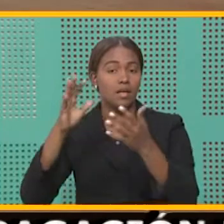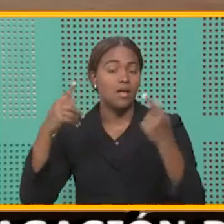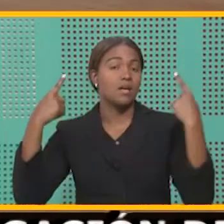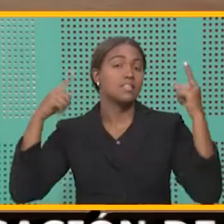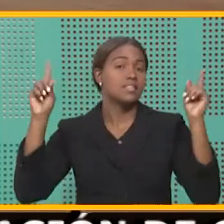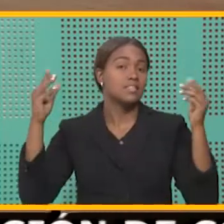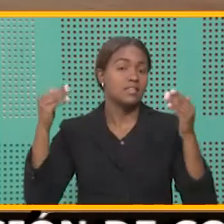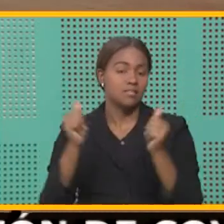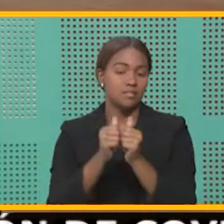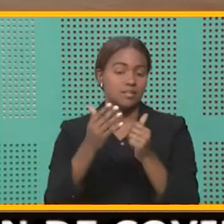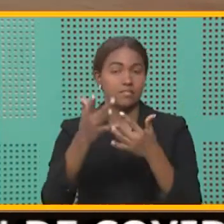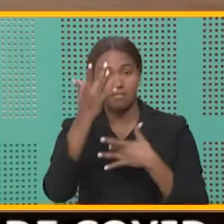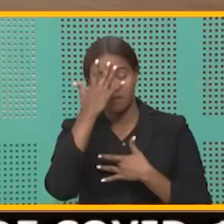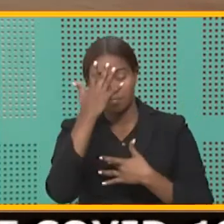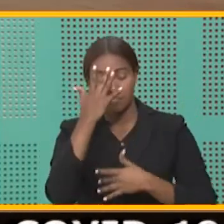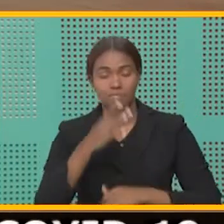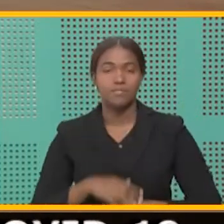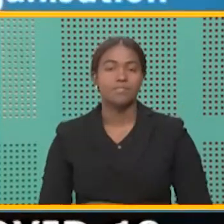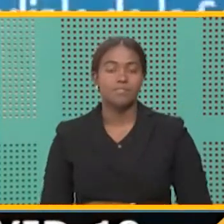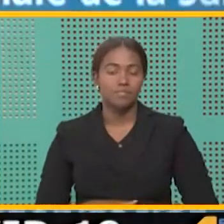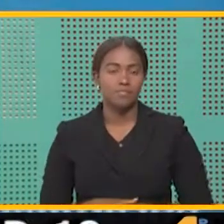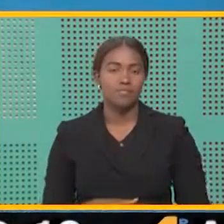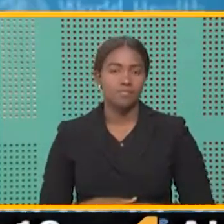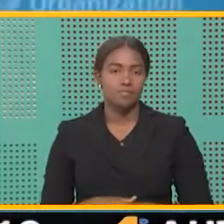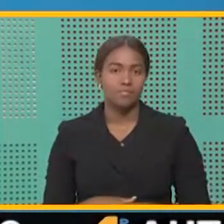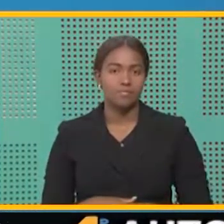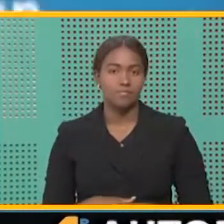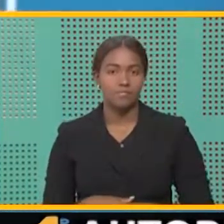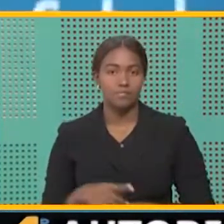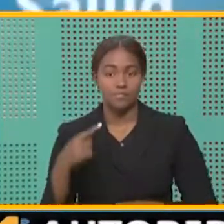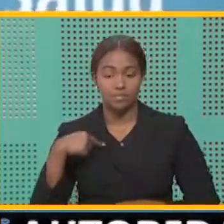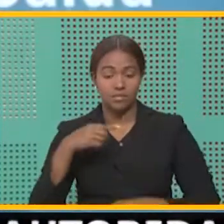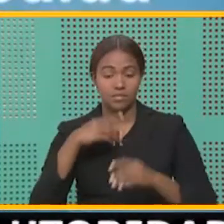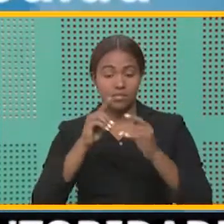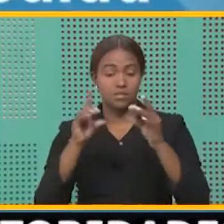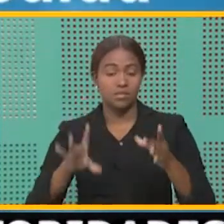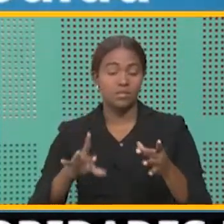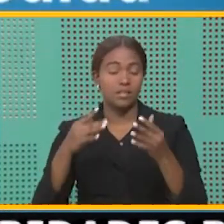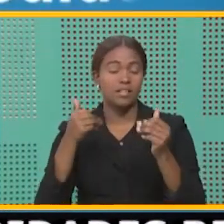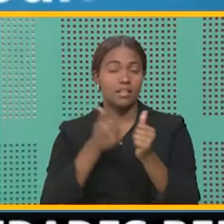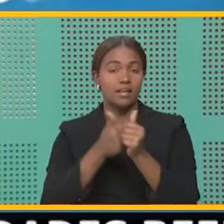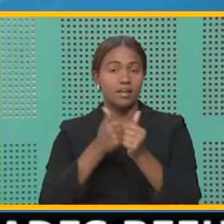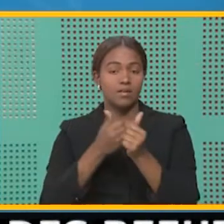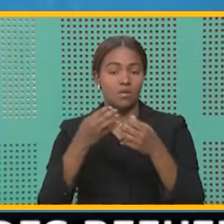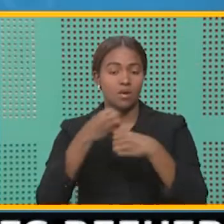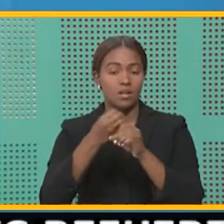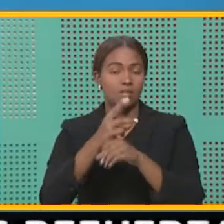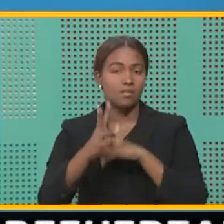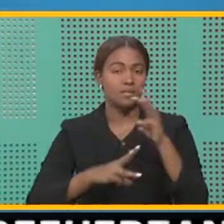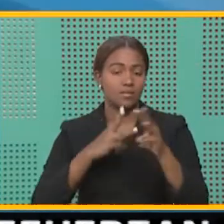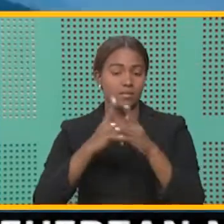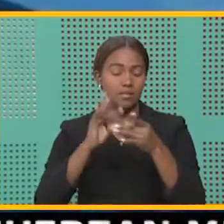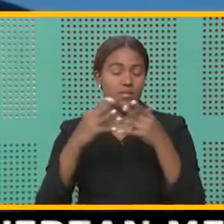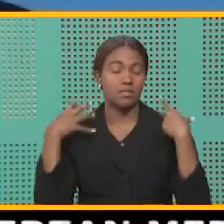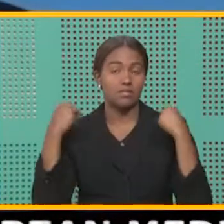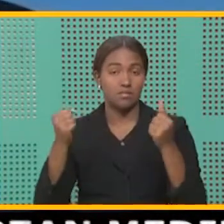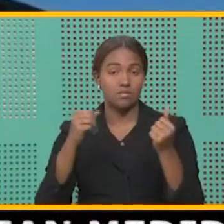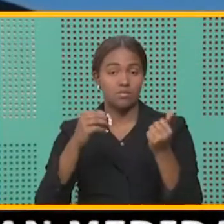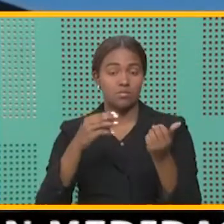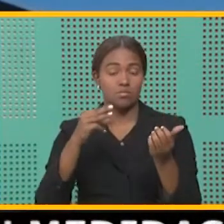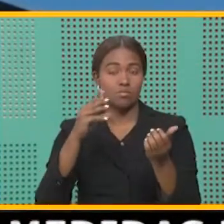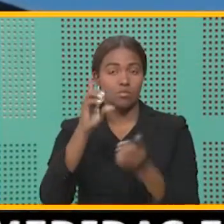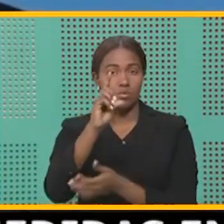éxito esta enfermedad. Nuestro director general de la Organización Mundial de la Salud, Dr. Tedros,